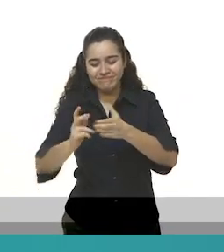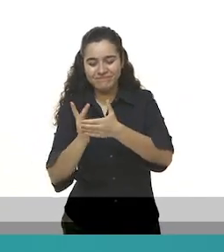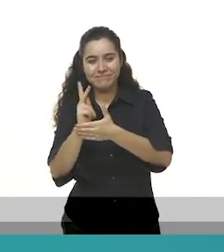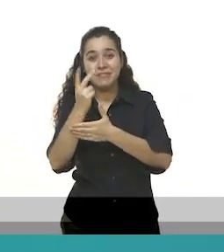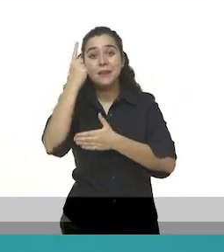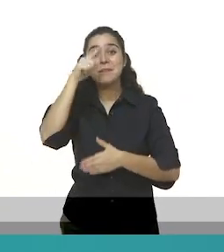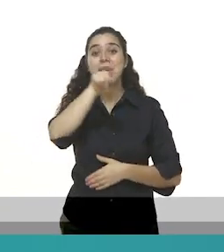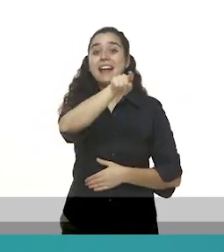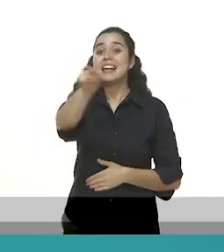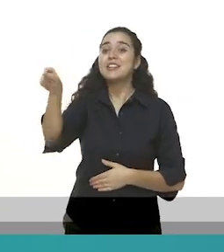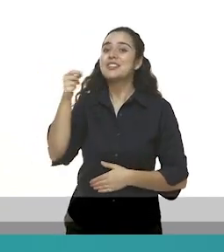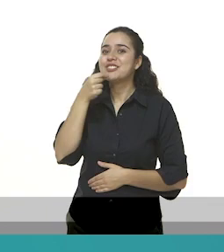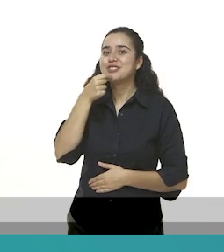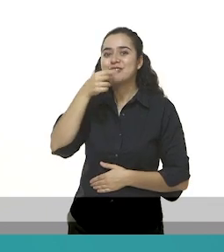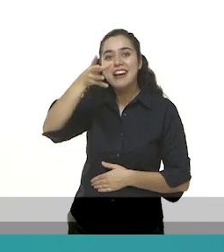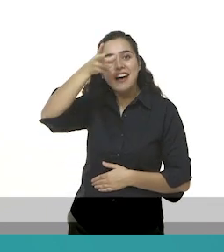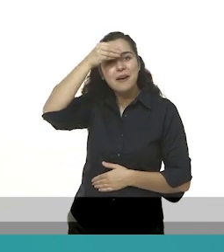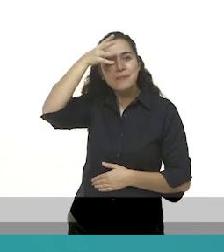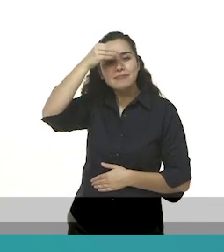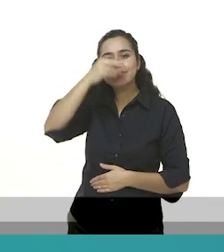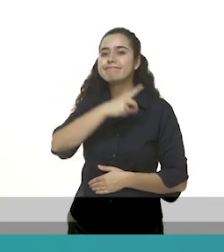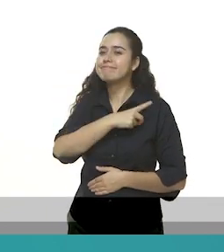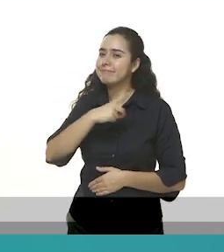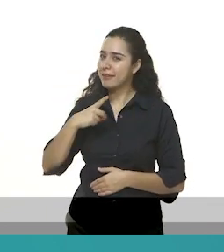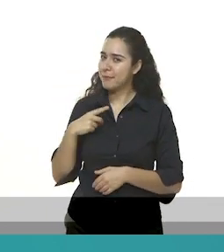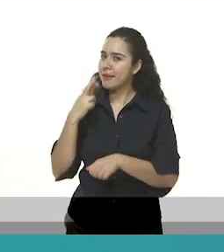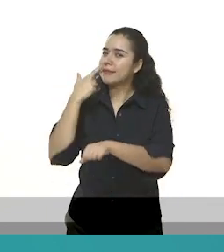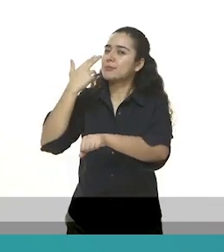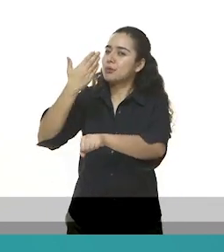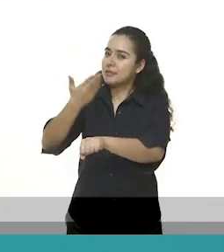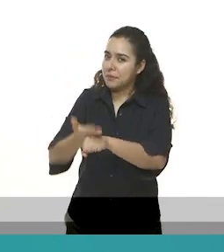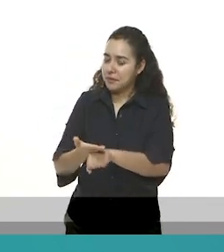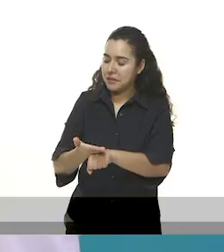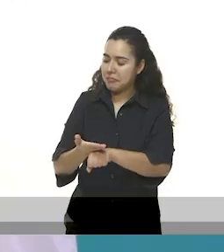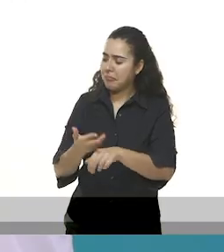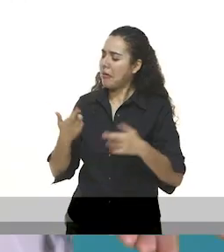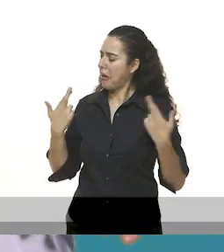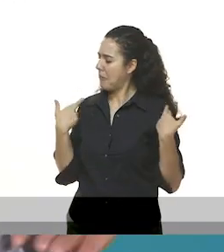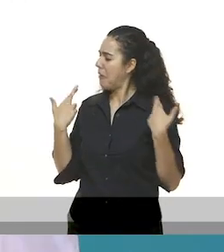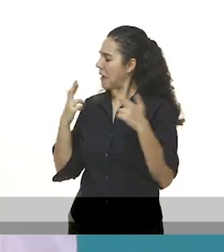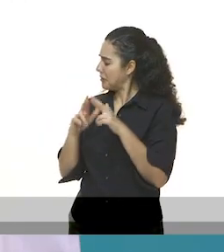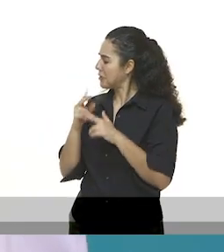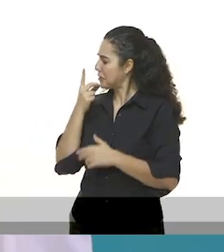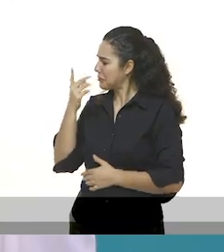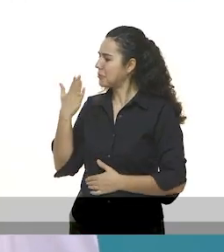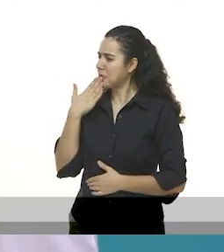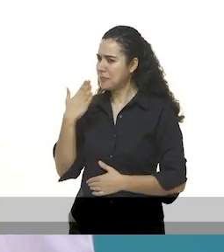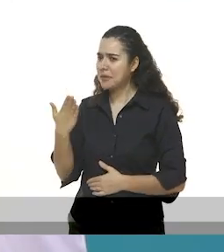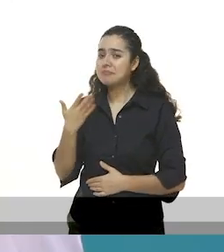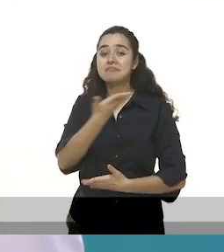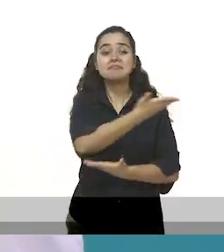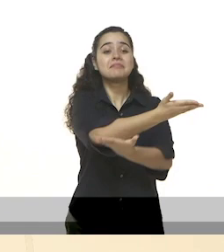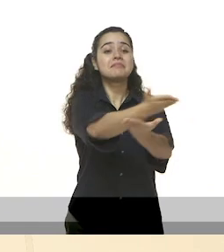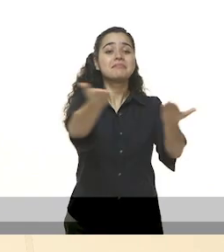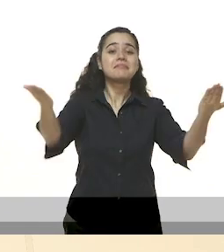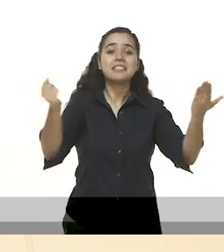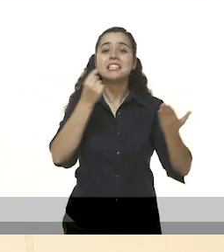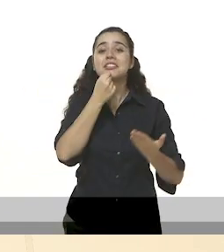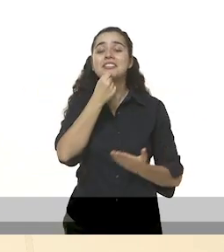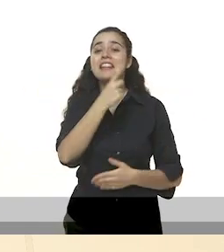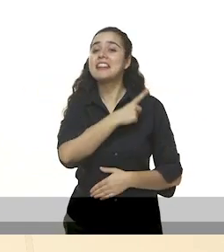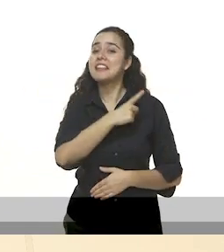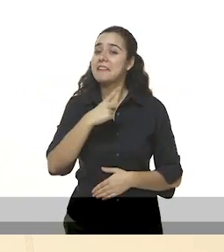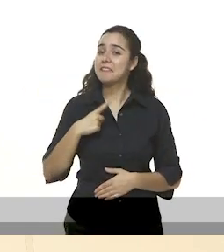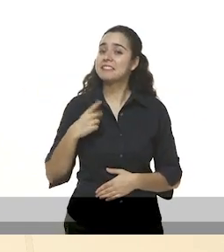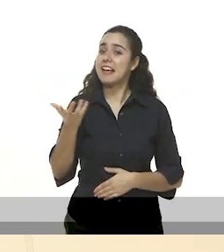que con esta actividad, los niños podrían entender lo importante que es ser responsable. Por tal motivo, la maestra les dio la indicación. Debían